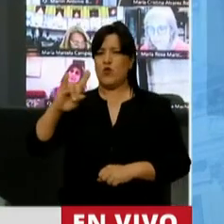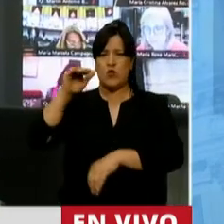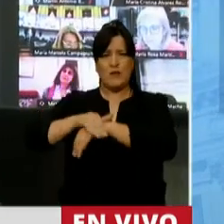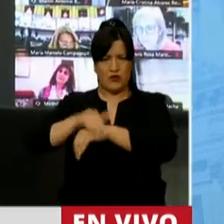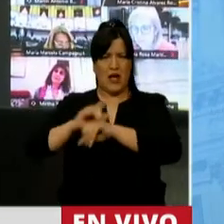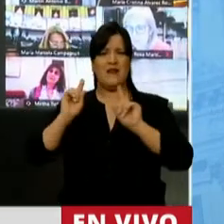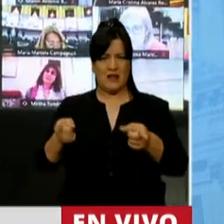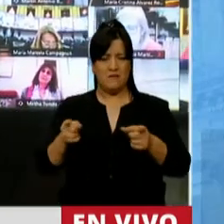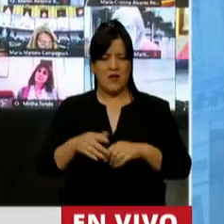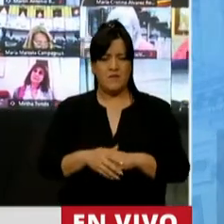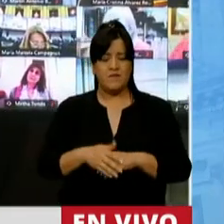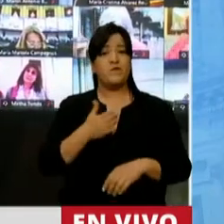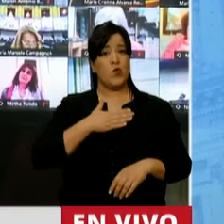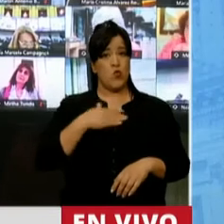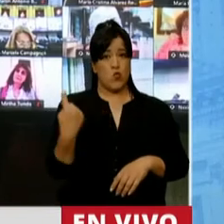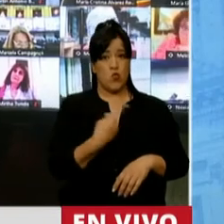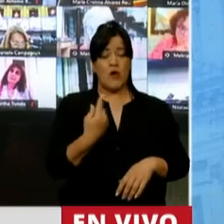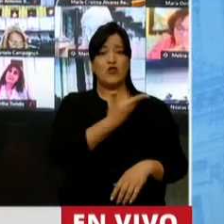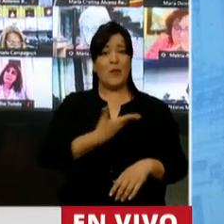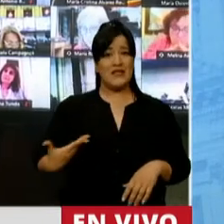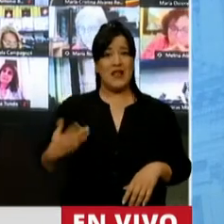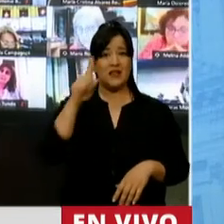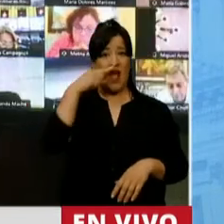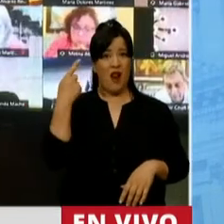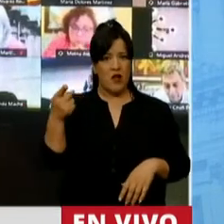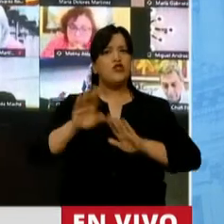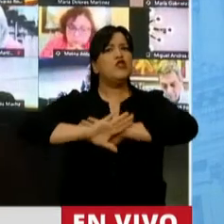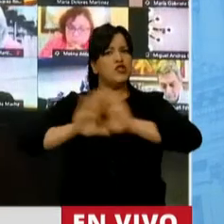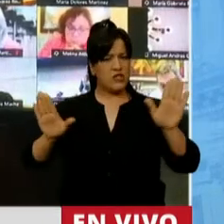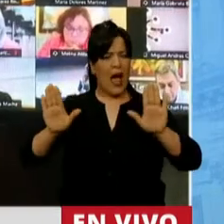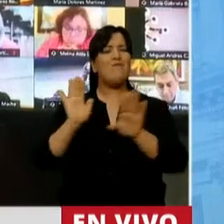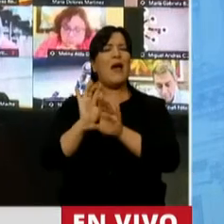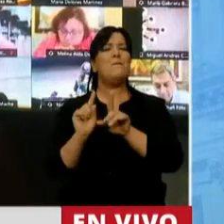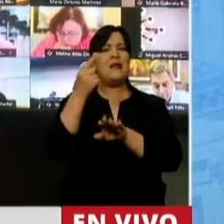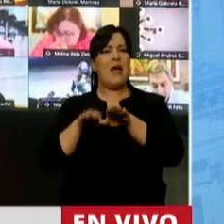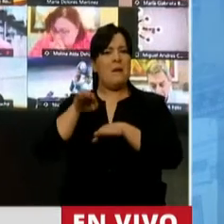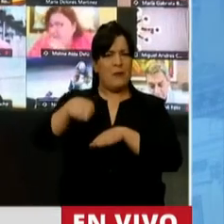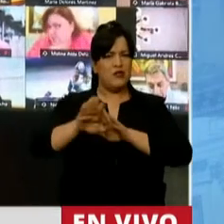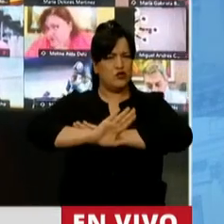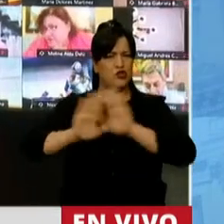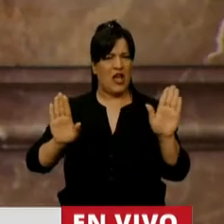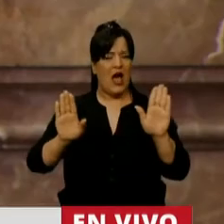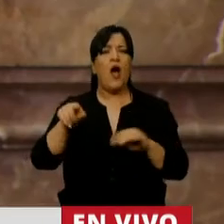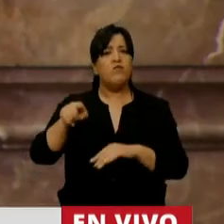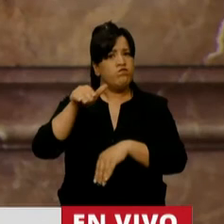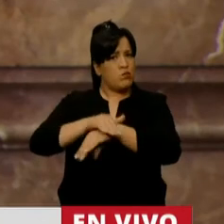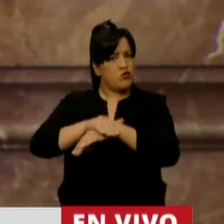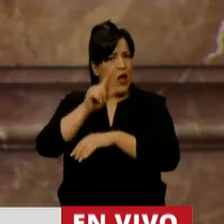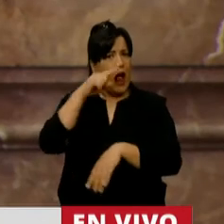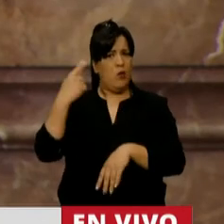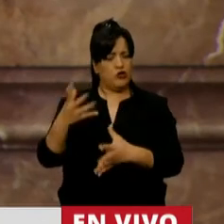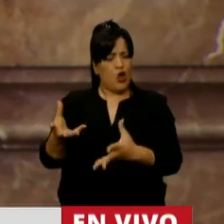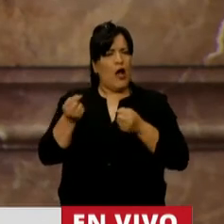Nuestro presidente Alberto Fernández ya está dando el primer paso, haciéndose cargo